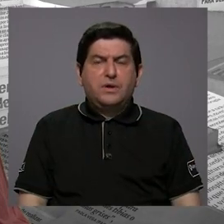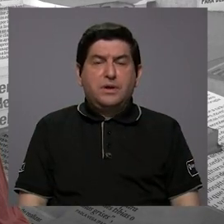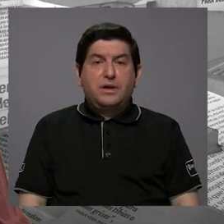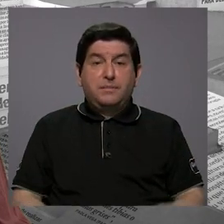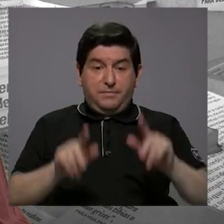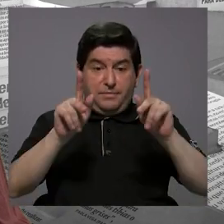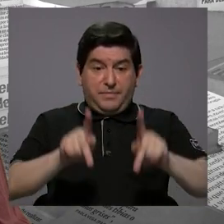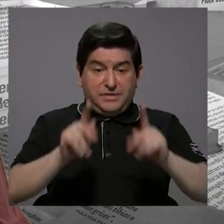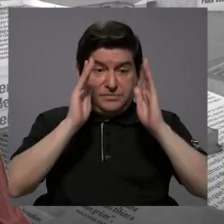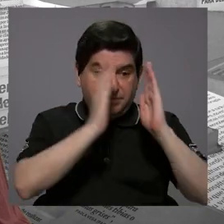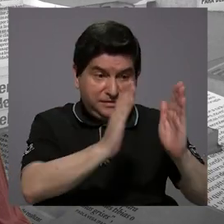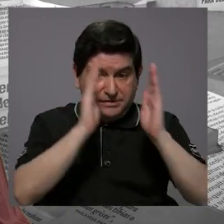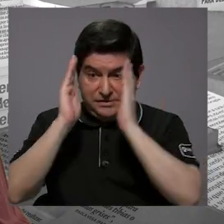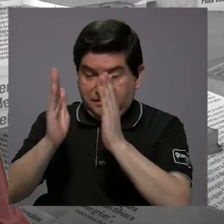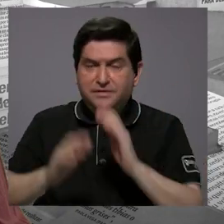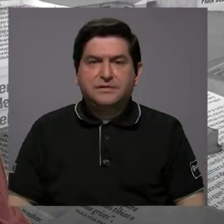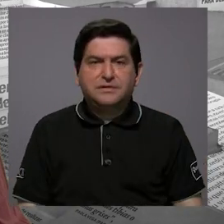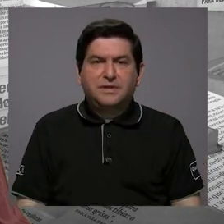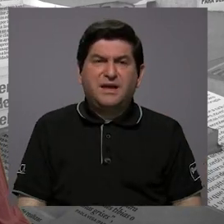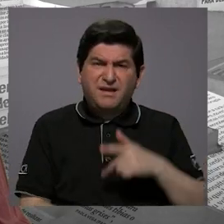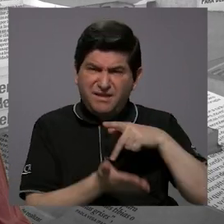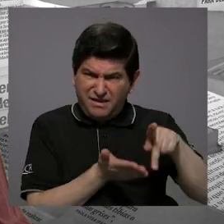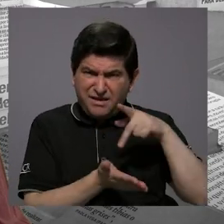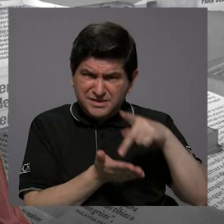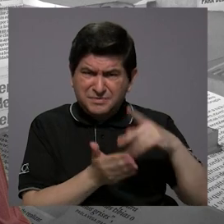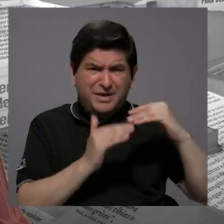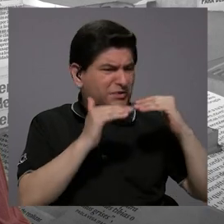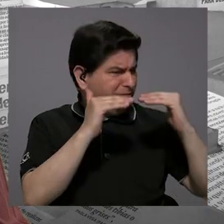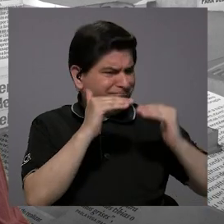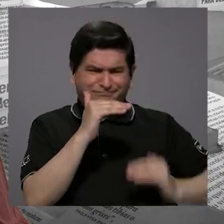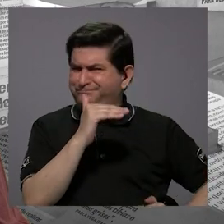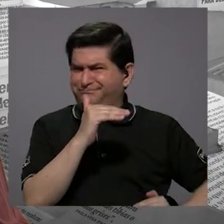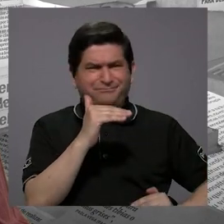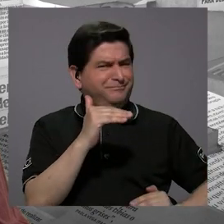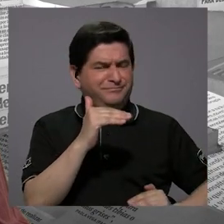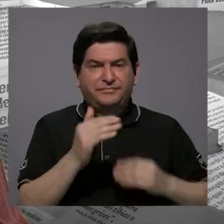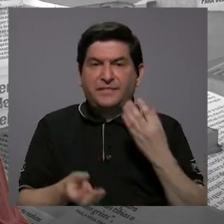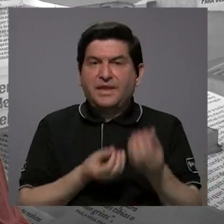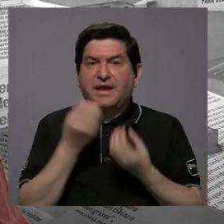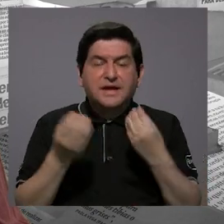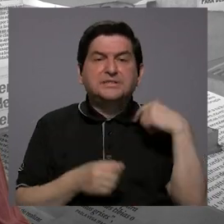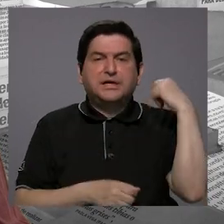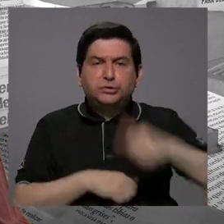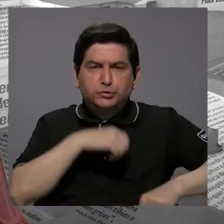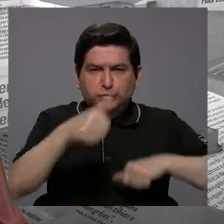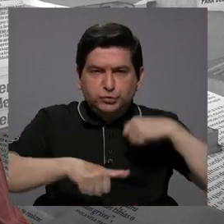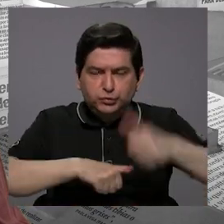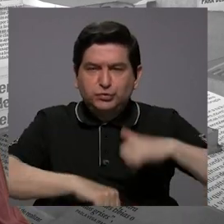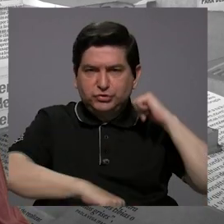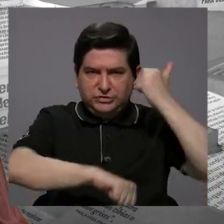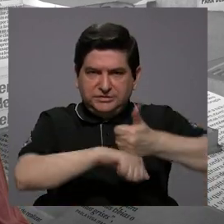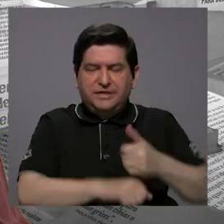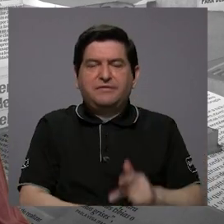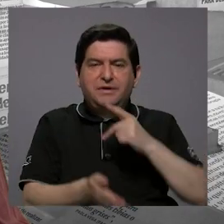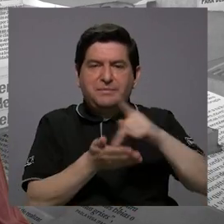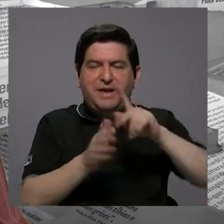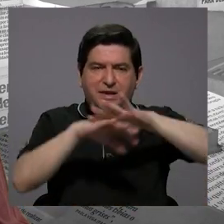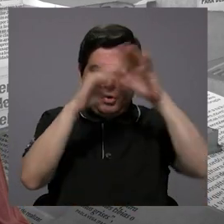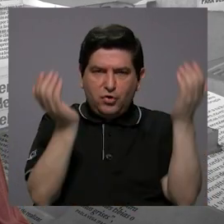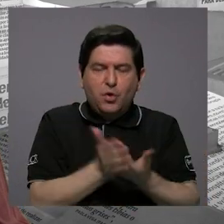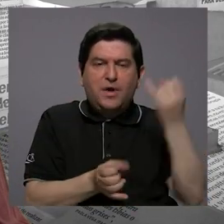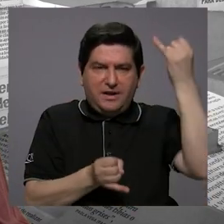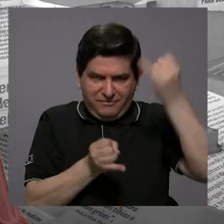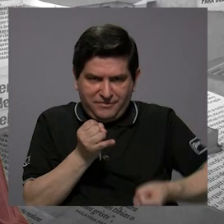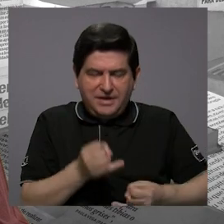vida de las personas, ¿verdad? Entonces, prácticamente es un salario muy bajo y lo que estamos haciendo ahora es una lucha para establecer el salario global